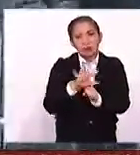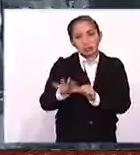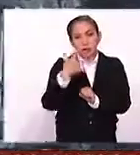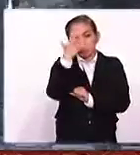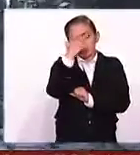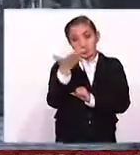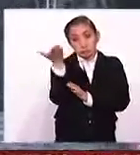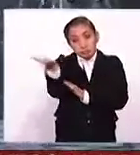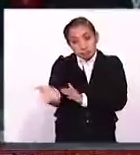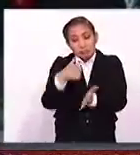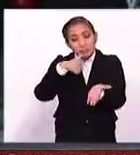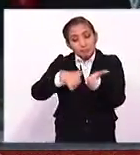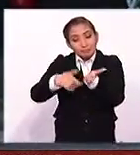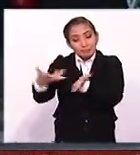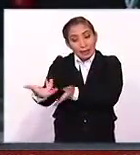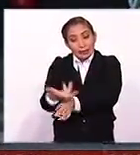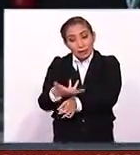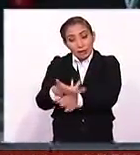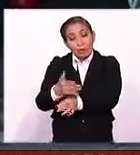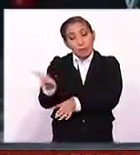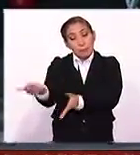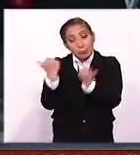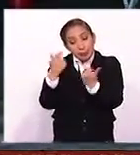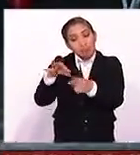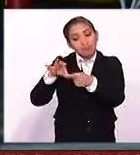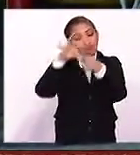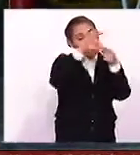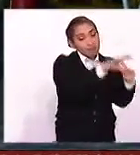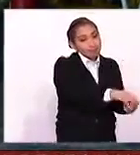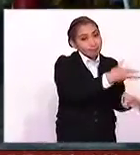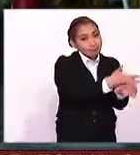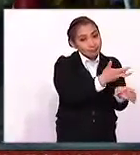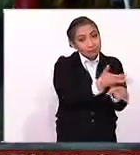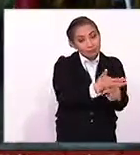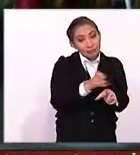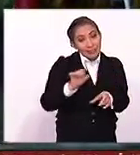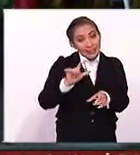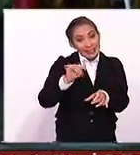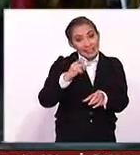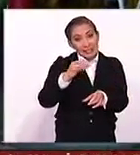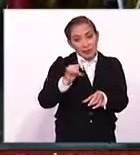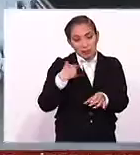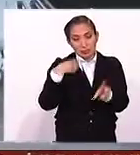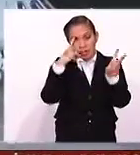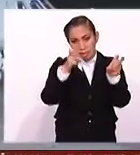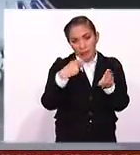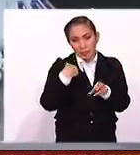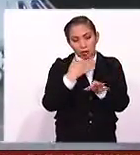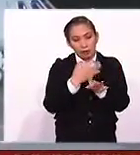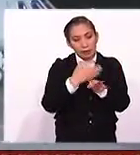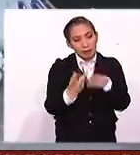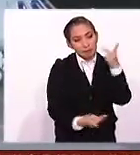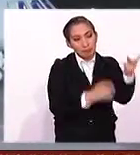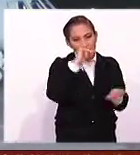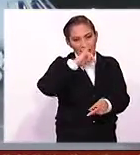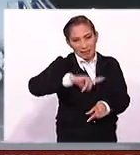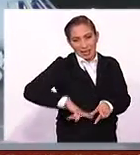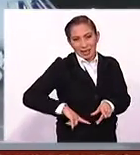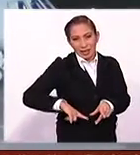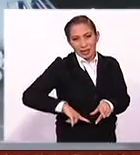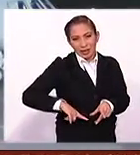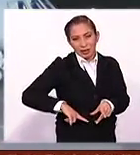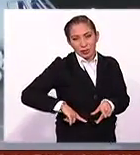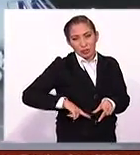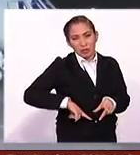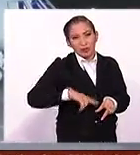formalizó la petición de los Estados Unidos para su extradición a los Estados Unidos. Fue un tema que también se le cuestionó al jefe del gabinete del presidente